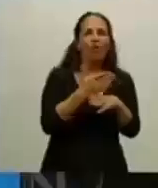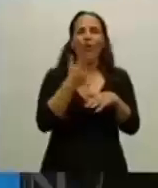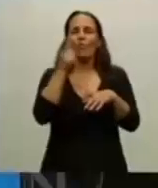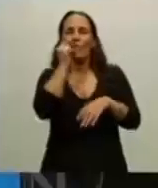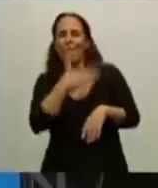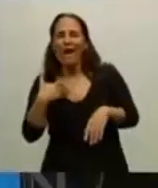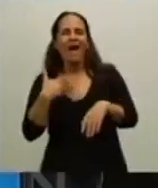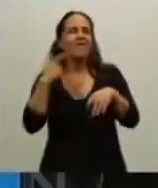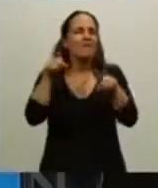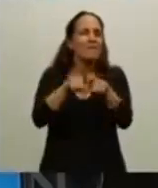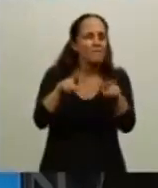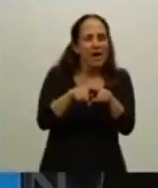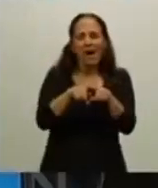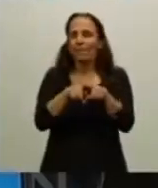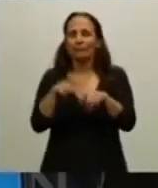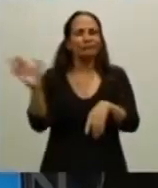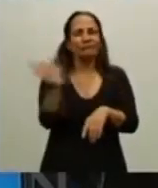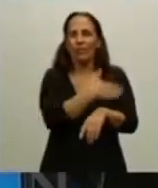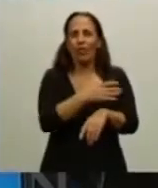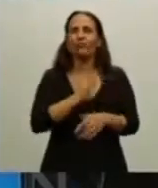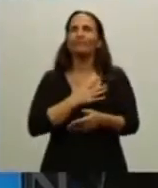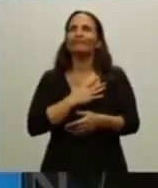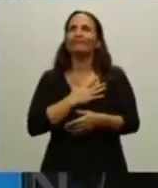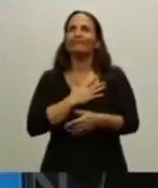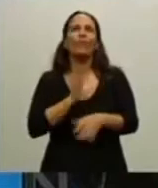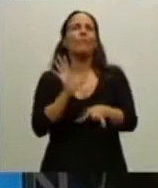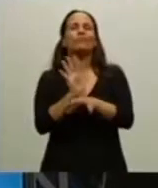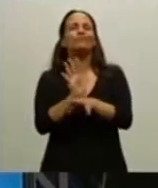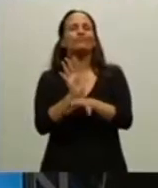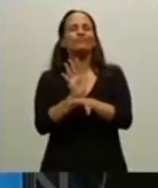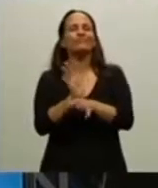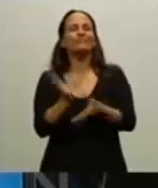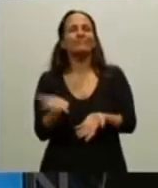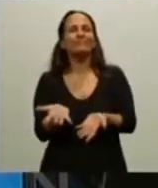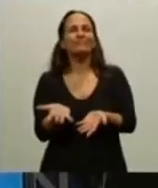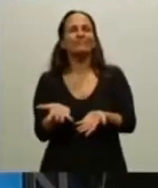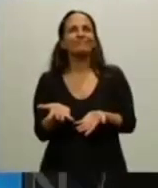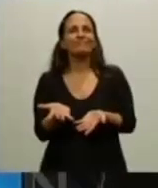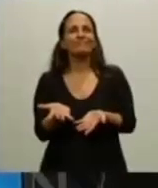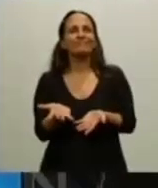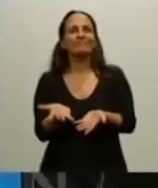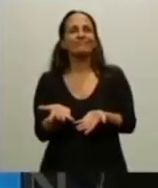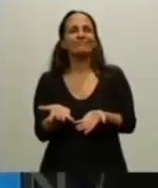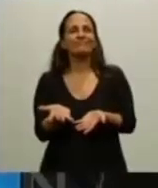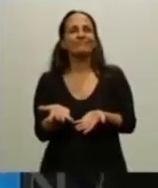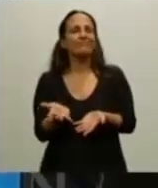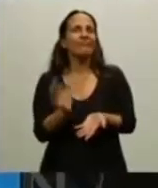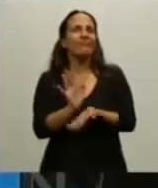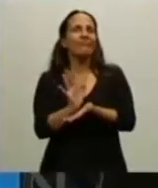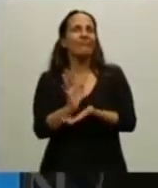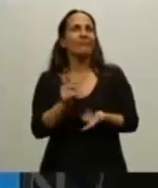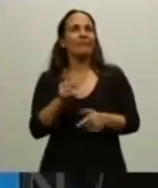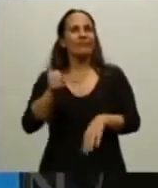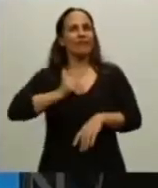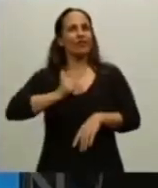hermanos, simbolizados tal vez en el soldado